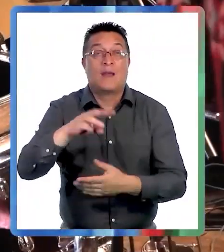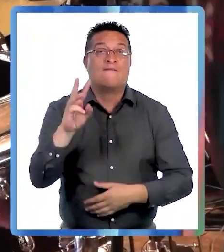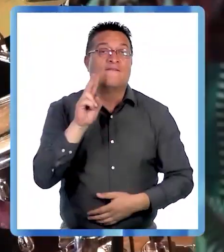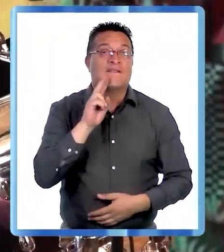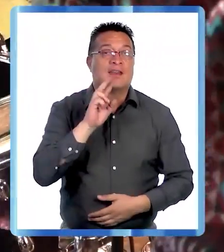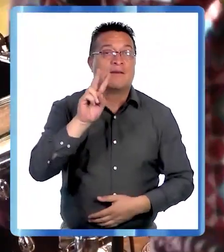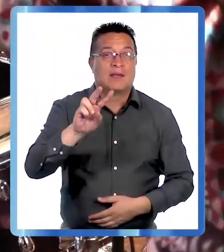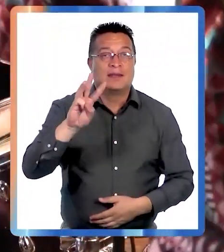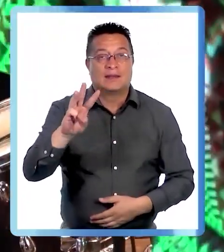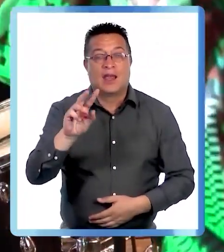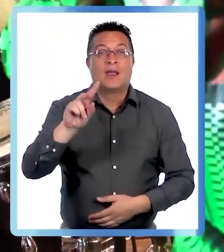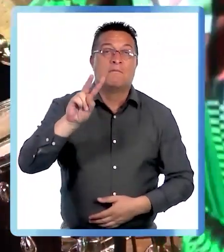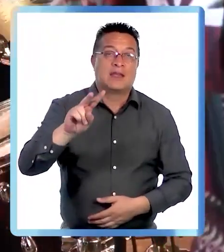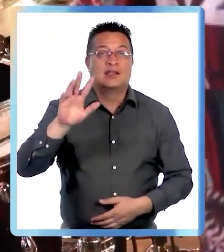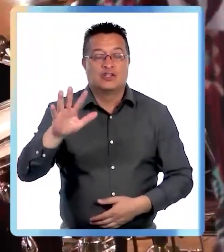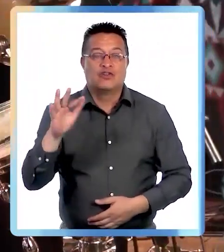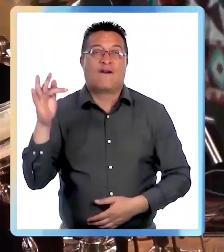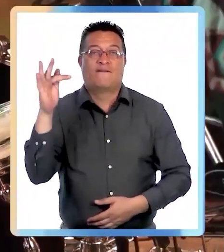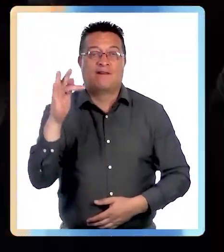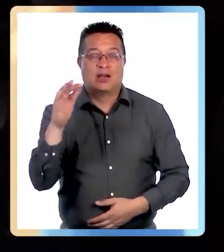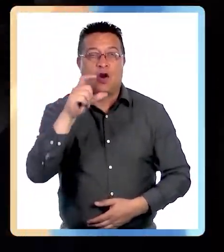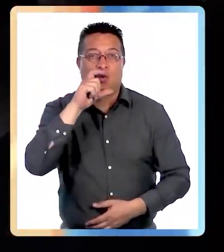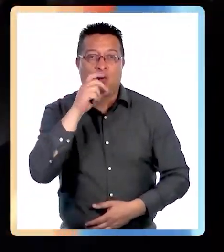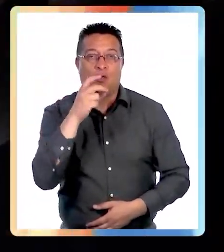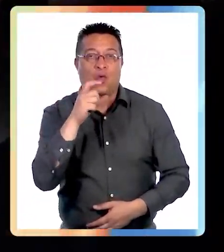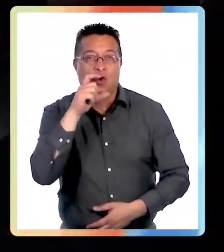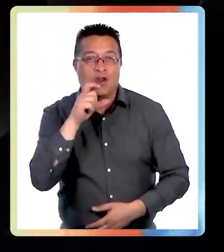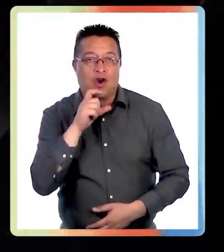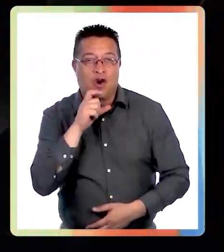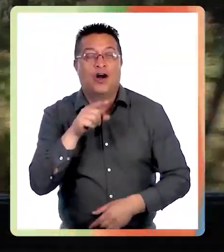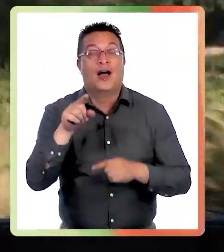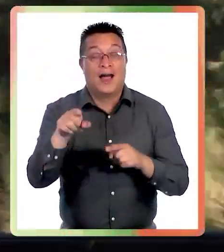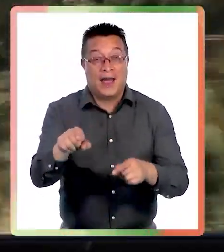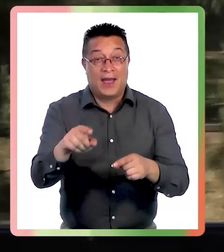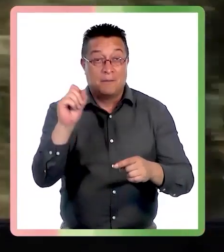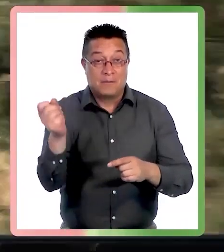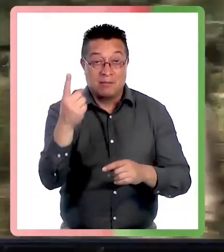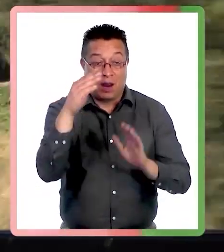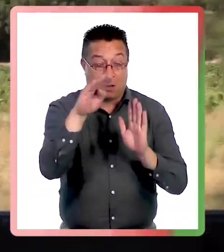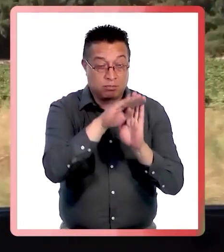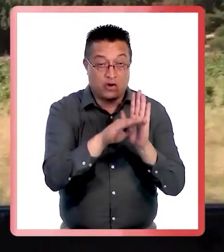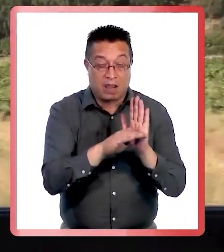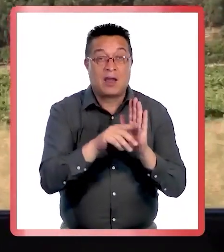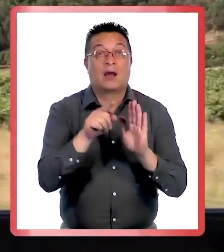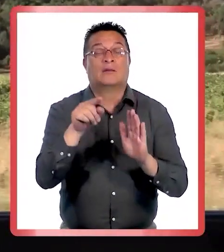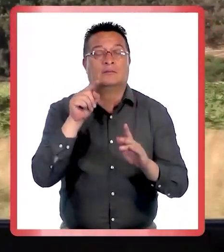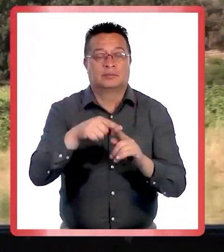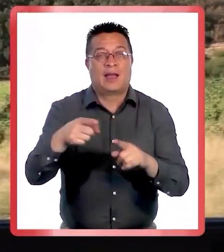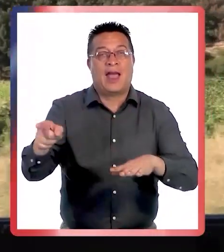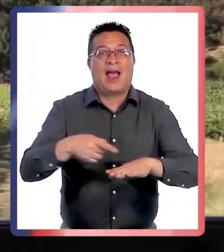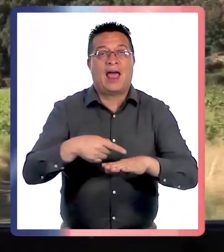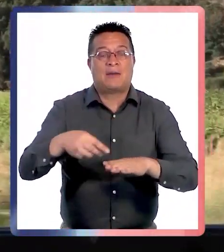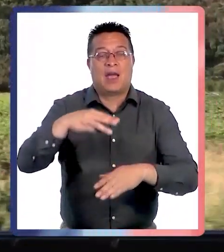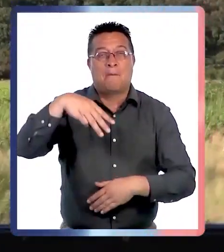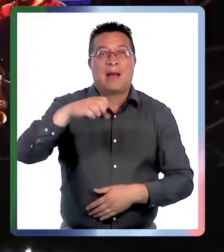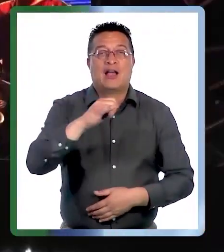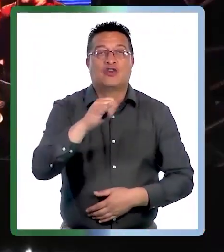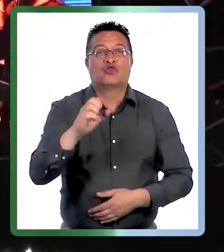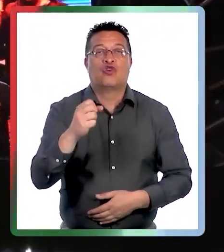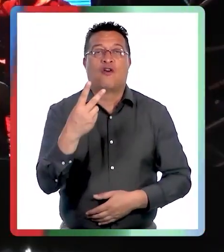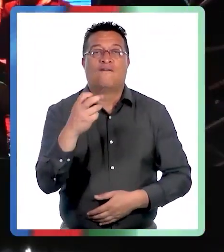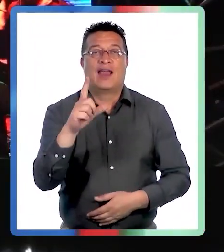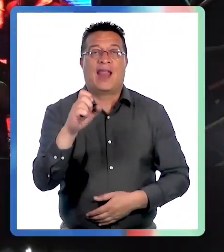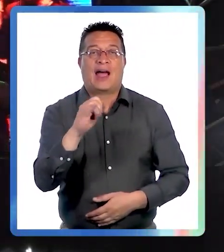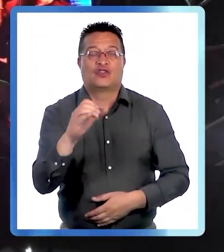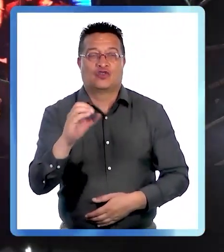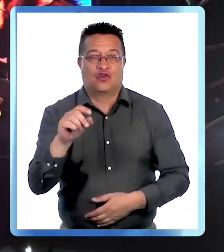23 y el domingo 25 de febrero en Curicó. La programación principal se desarrollará en la Alameda Manso de Velasco de la ciudad